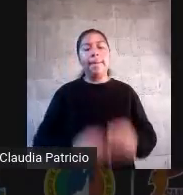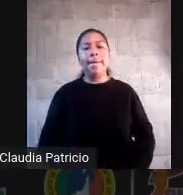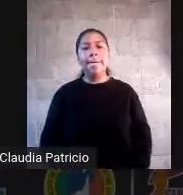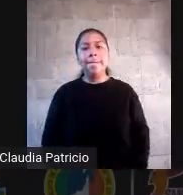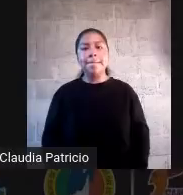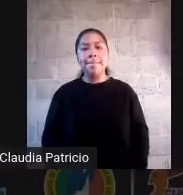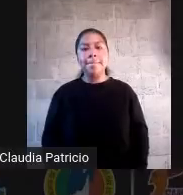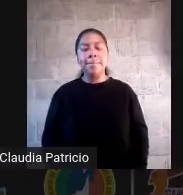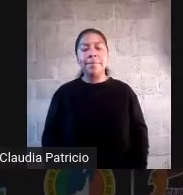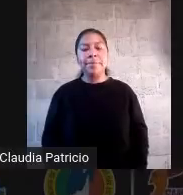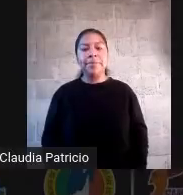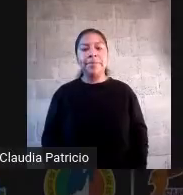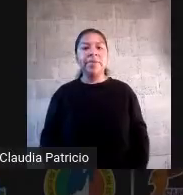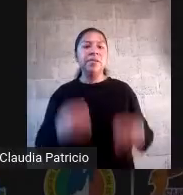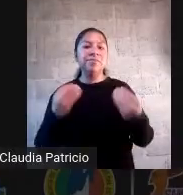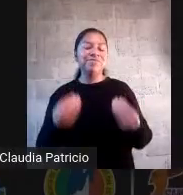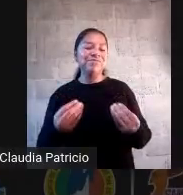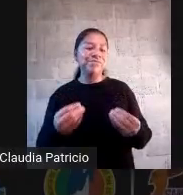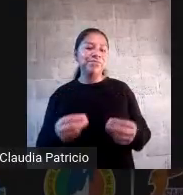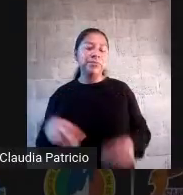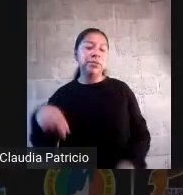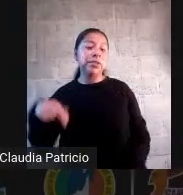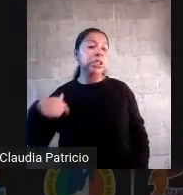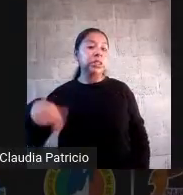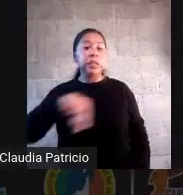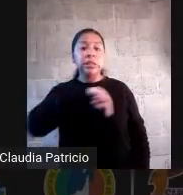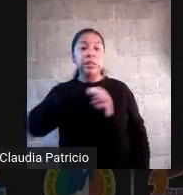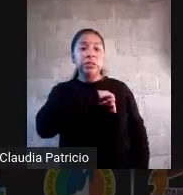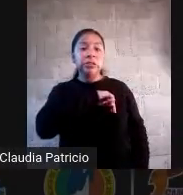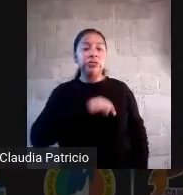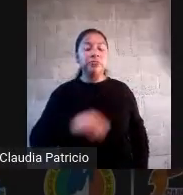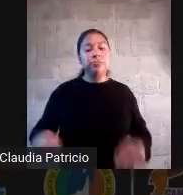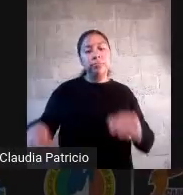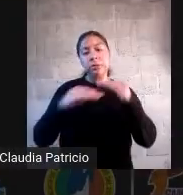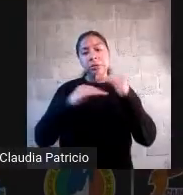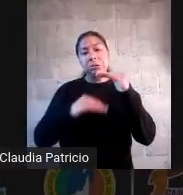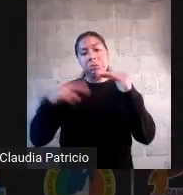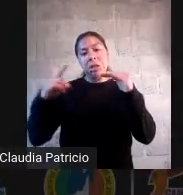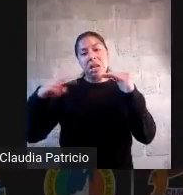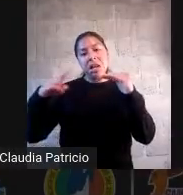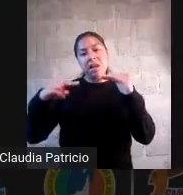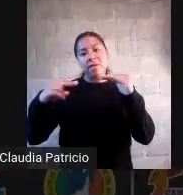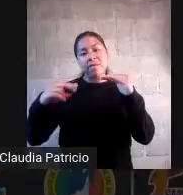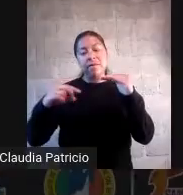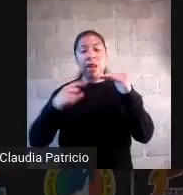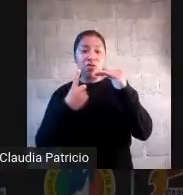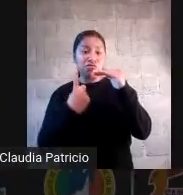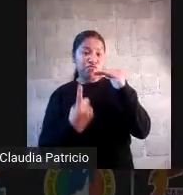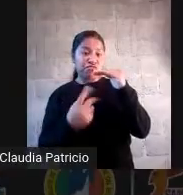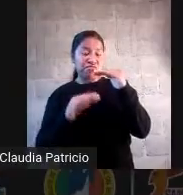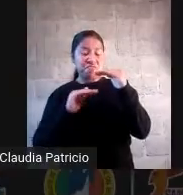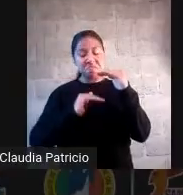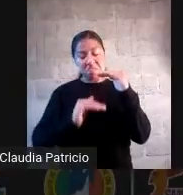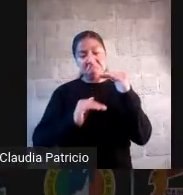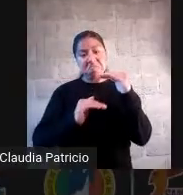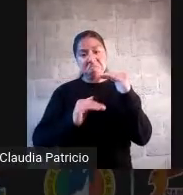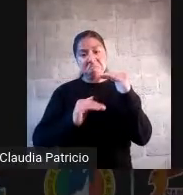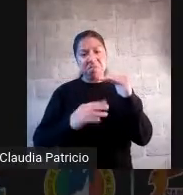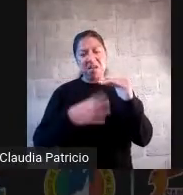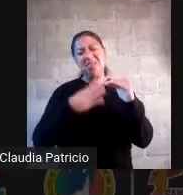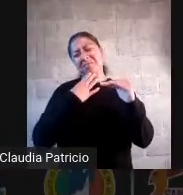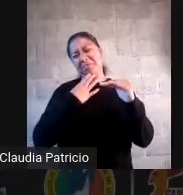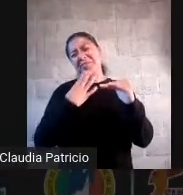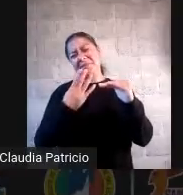anclados en las estrategias de nivel 1 que son son buenas y son buenas son muy